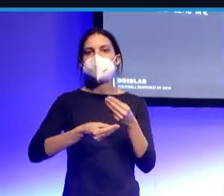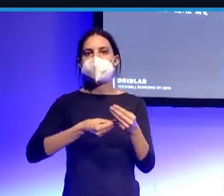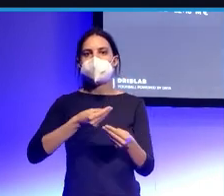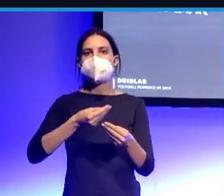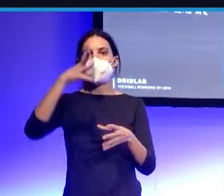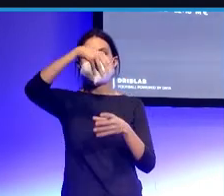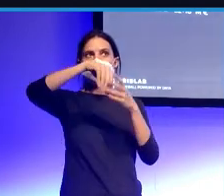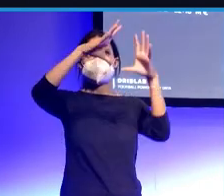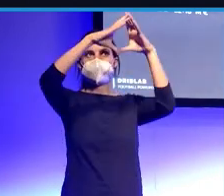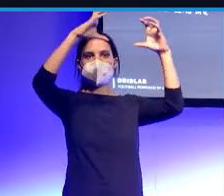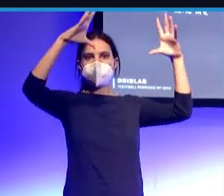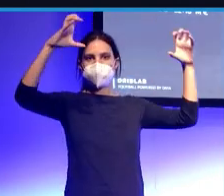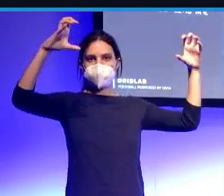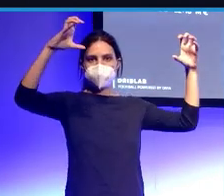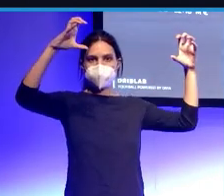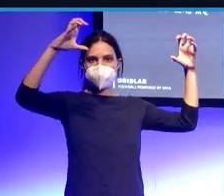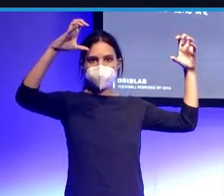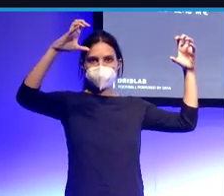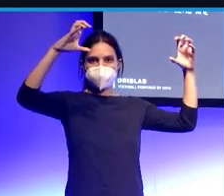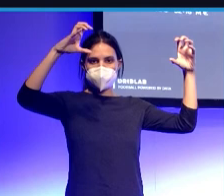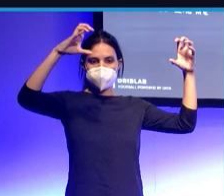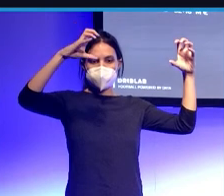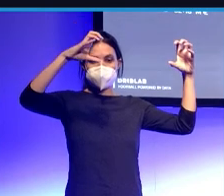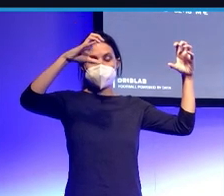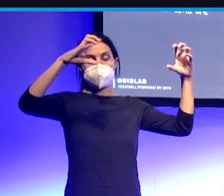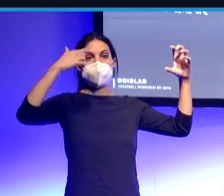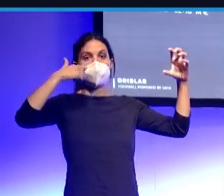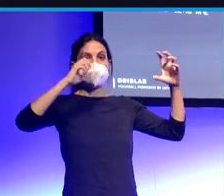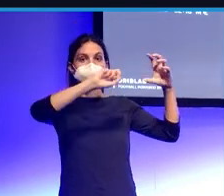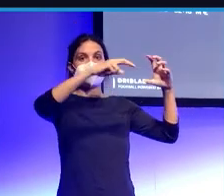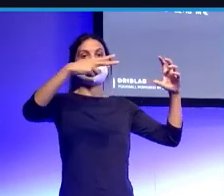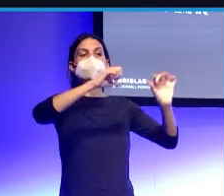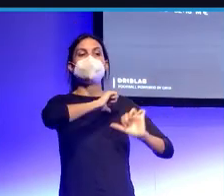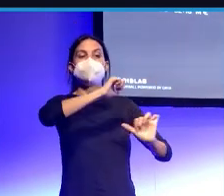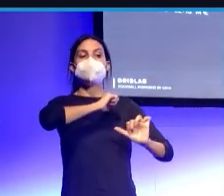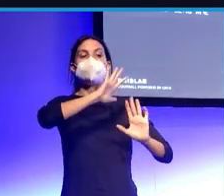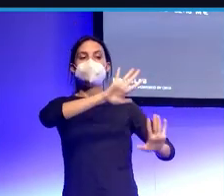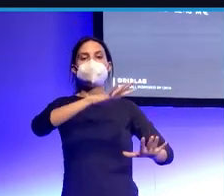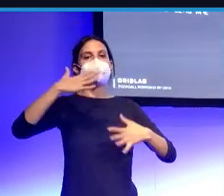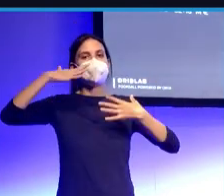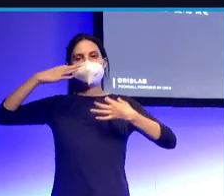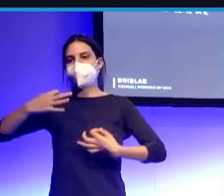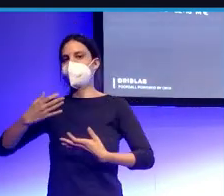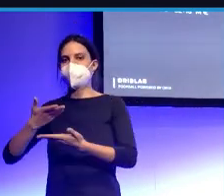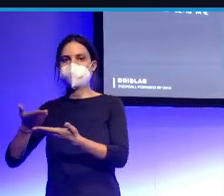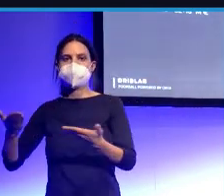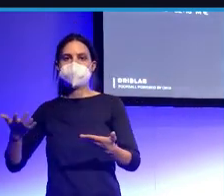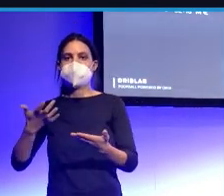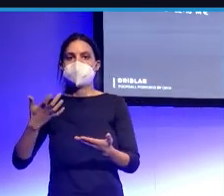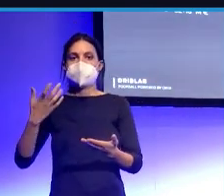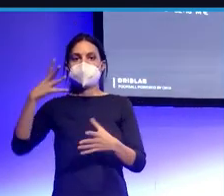la nube y, bueno, he mostrado el modelo de goles esperados, pero la realidad es que lo que nos dedicamos sobre todo en DripLab es a